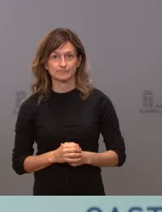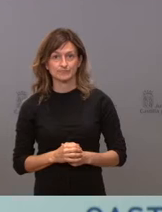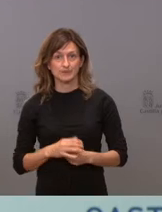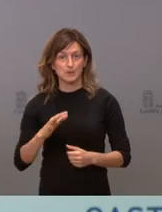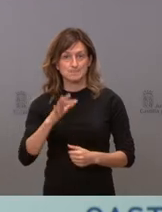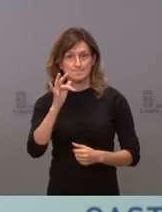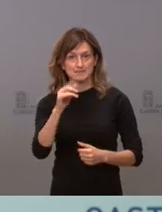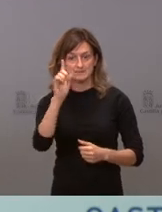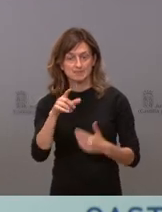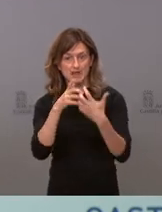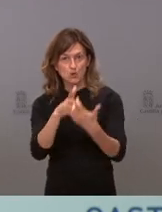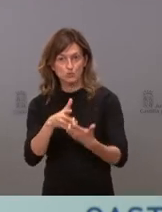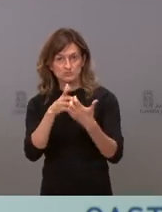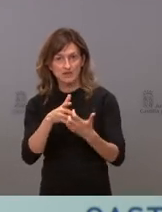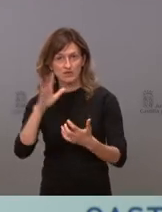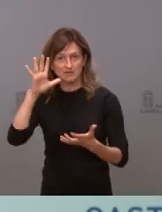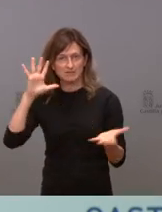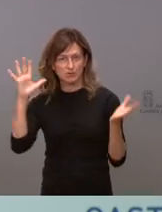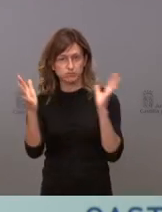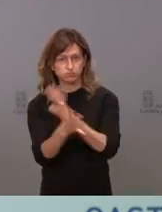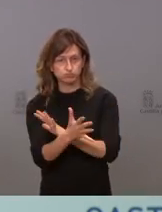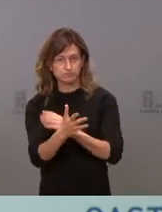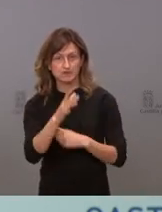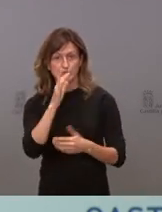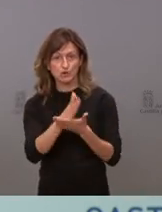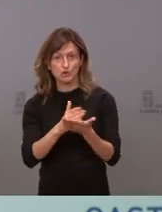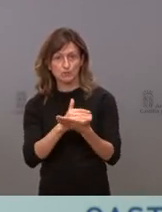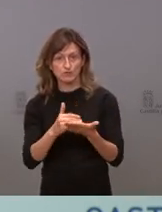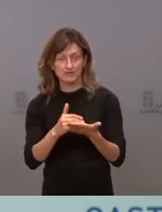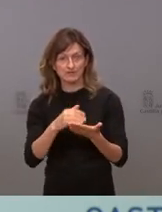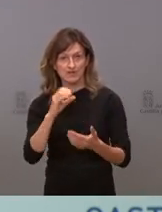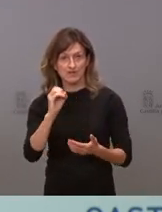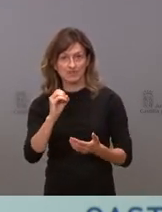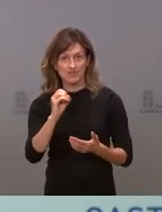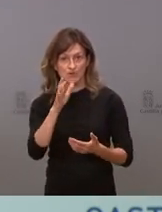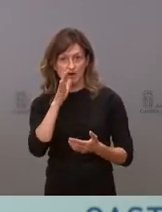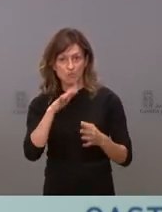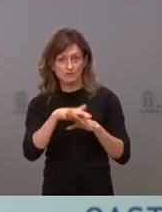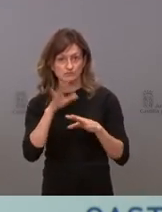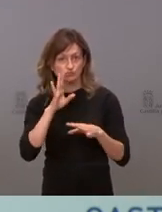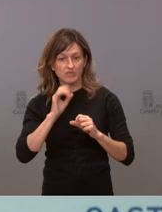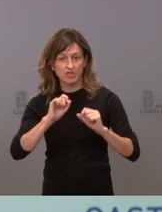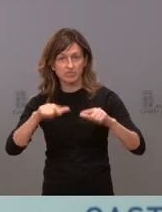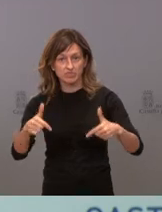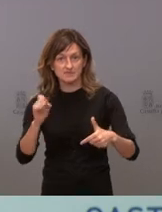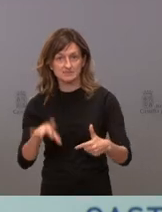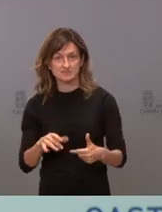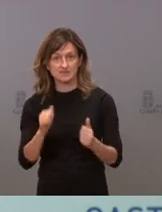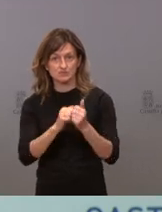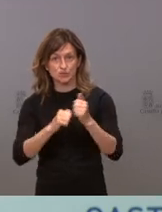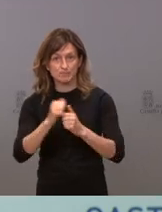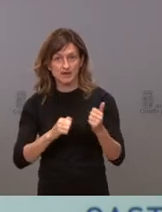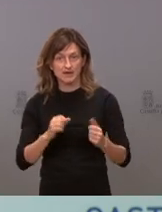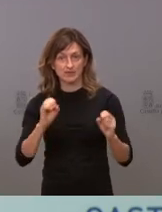hemos luchado contra el cambio climático. Vamos a ser una comunidad con cero vertidos de agua sin depurar y ceros combleras. Hemos mejorado